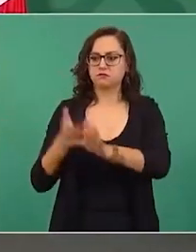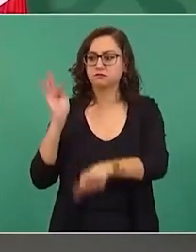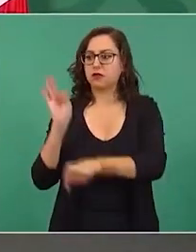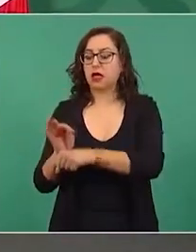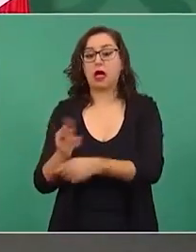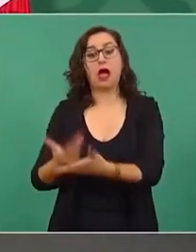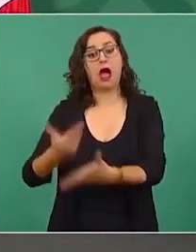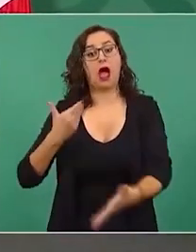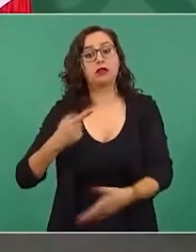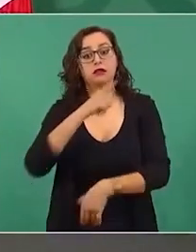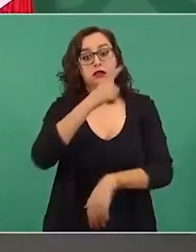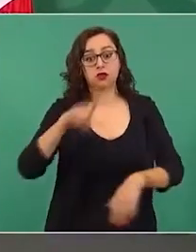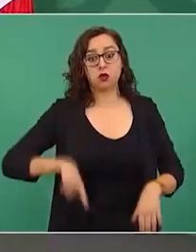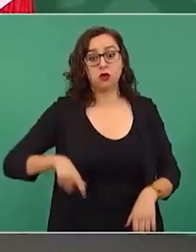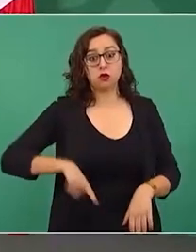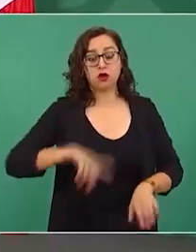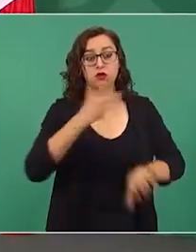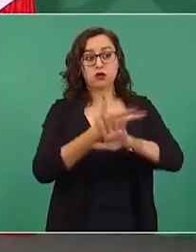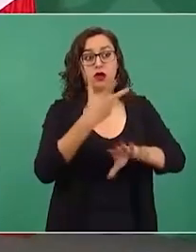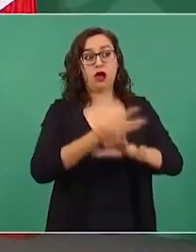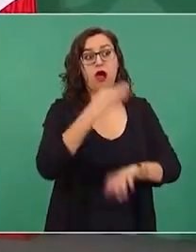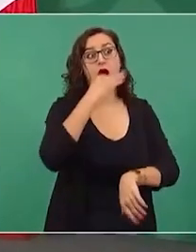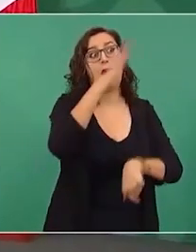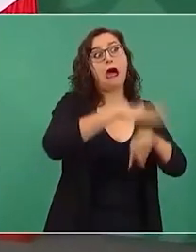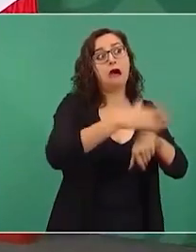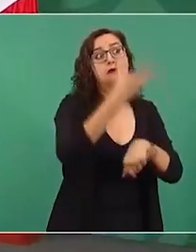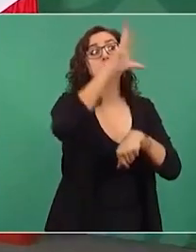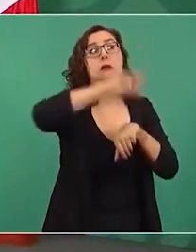Estados Unidos, ni ellos